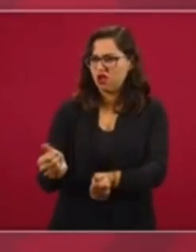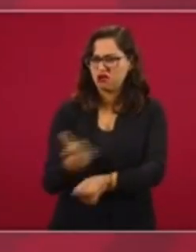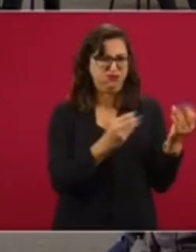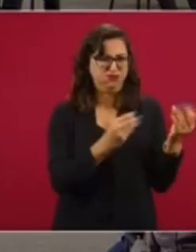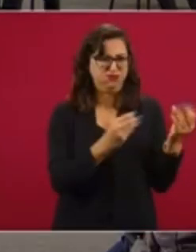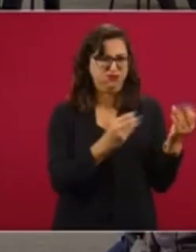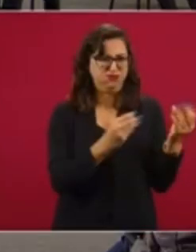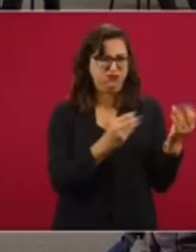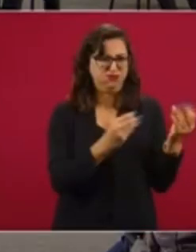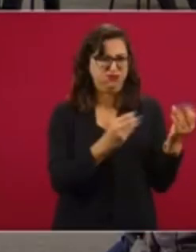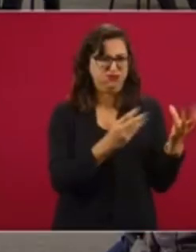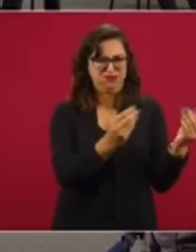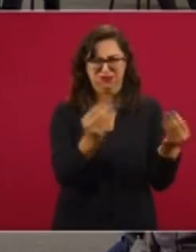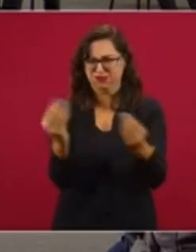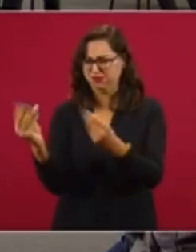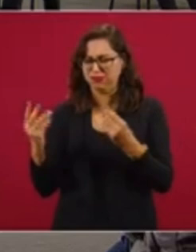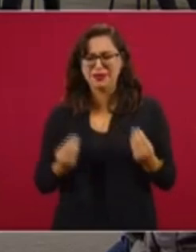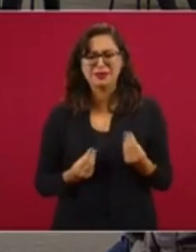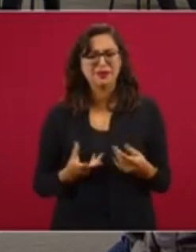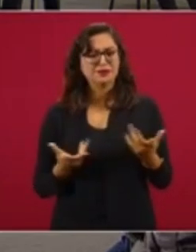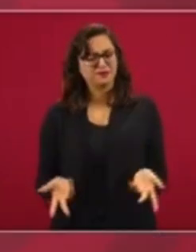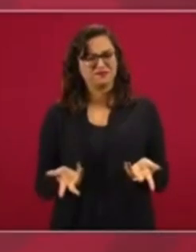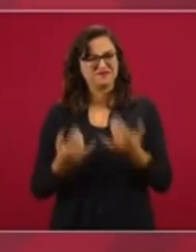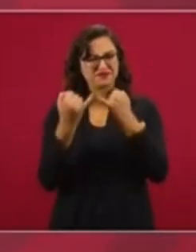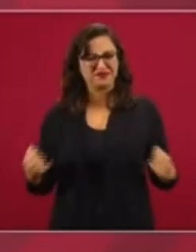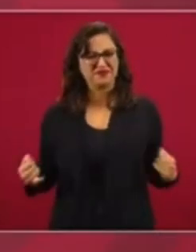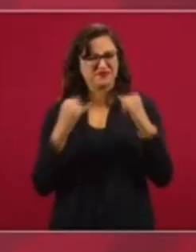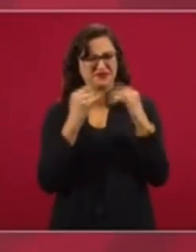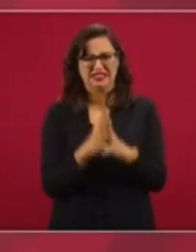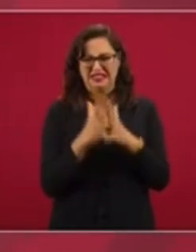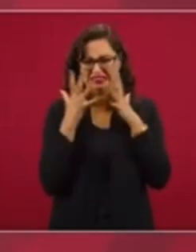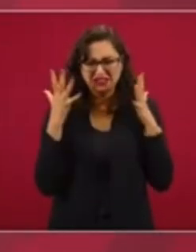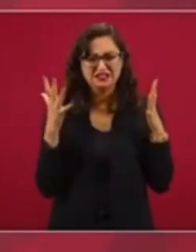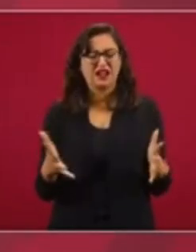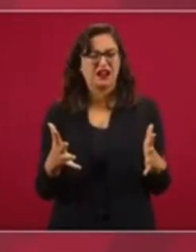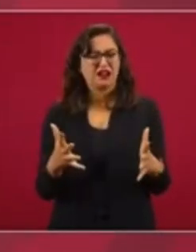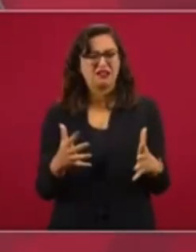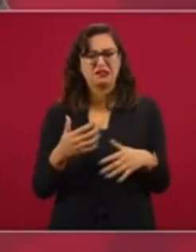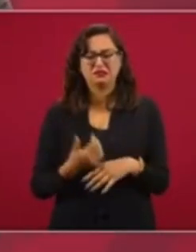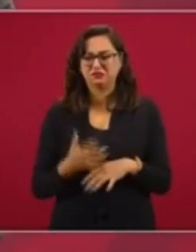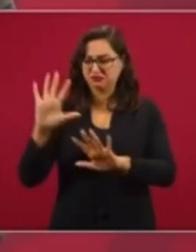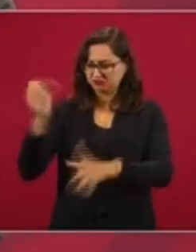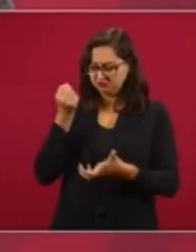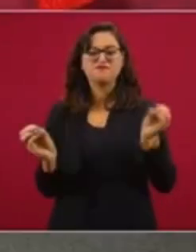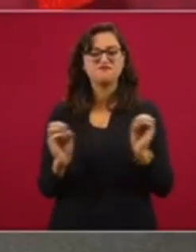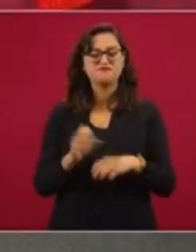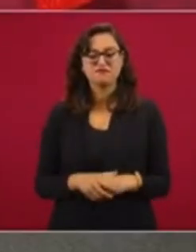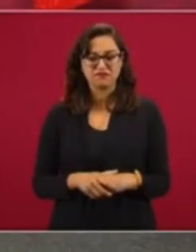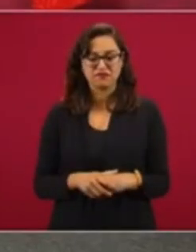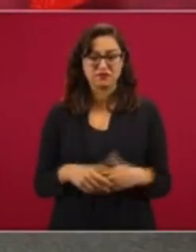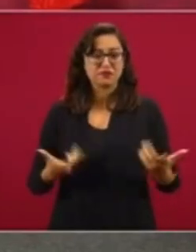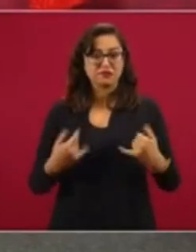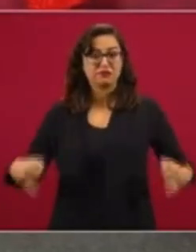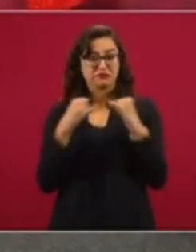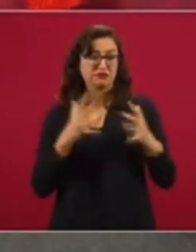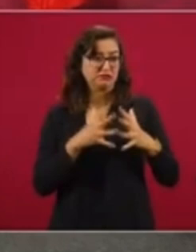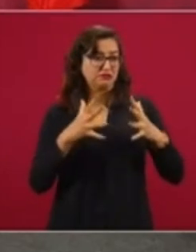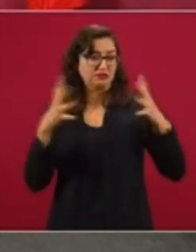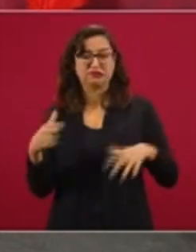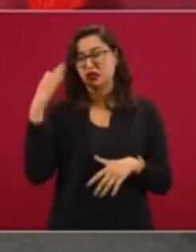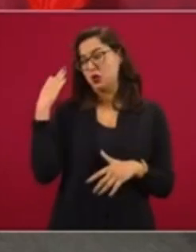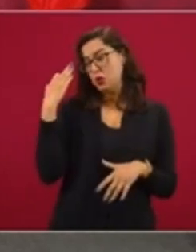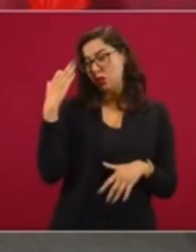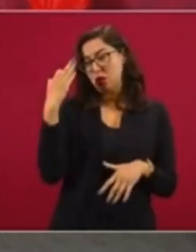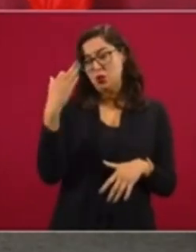Fideicomisos para todo, con aparatos burocráticos, muchos de ellos, donde se queda el dinero, que son aparatos que se fueron creando en el